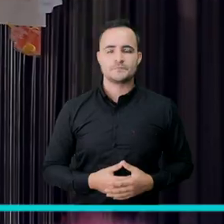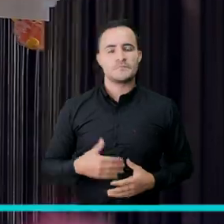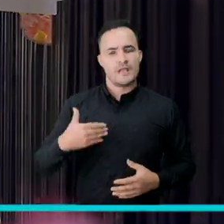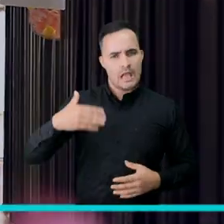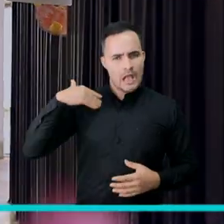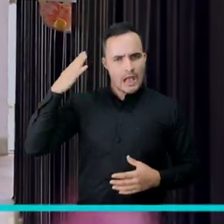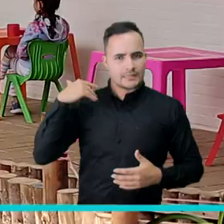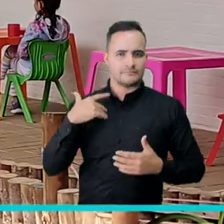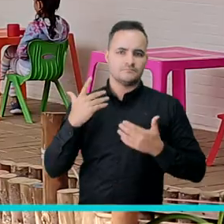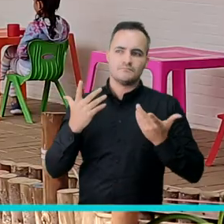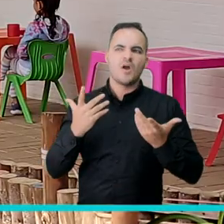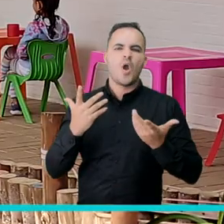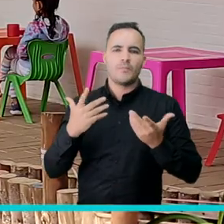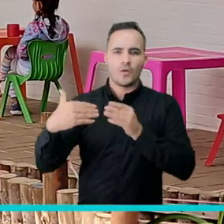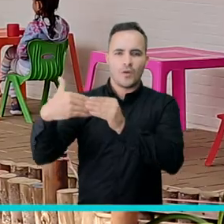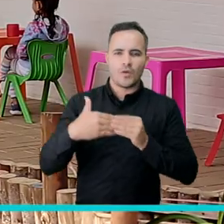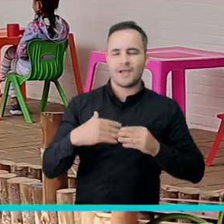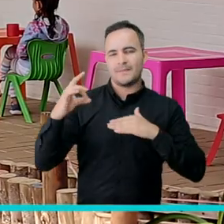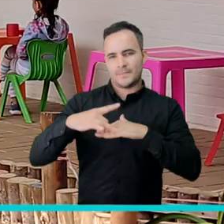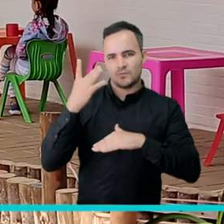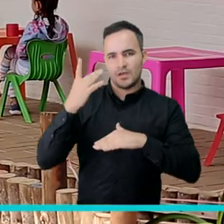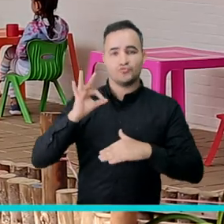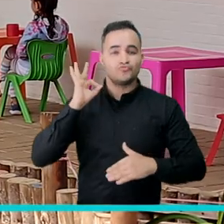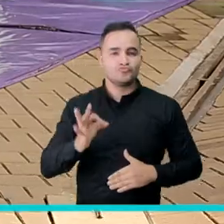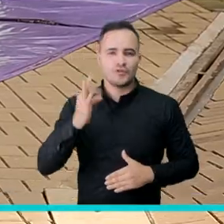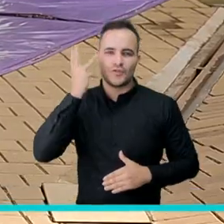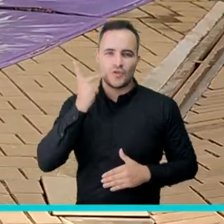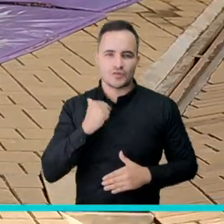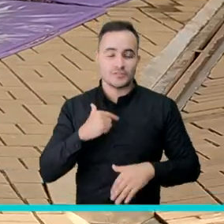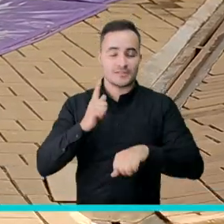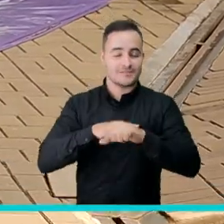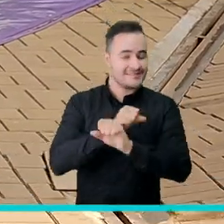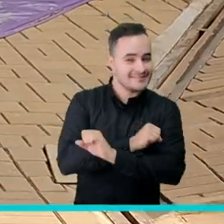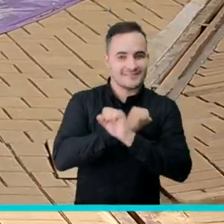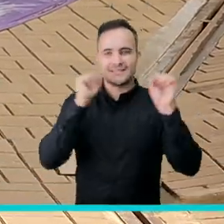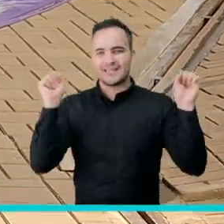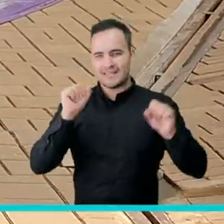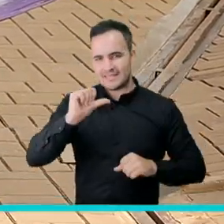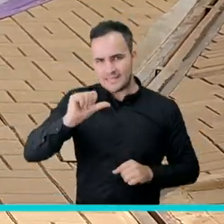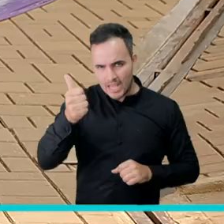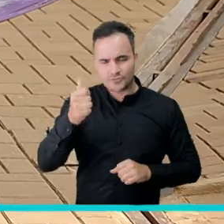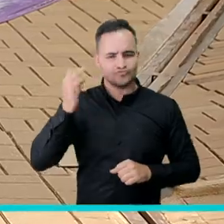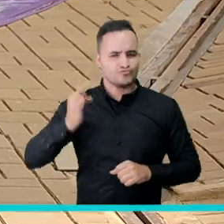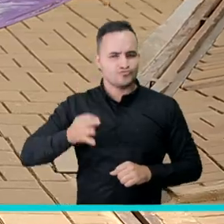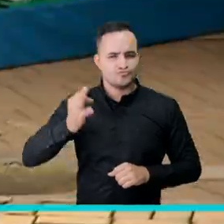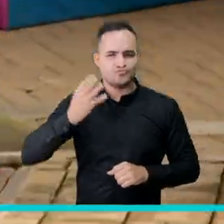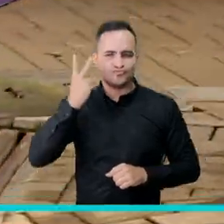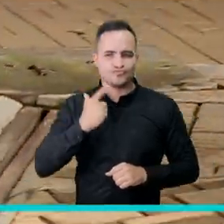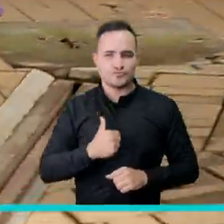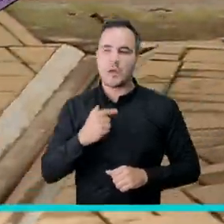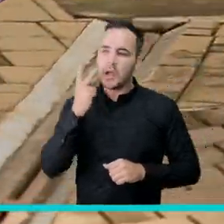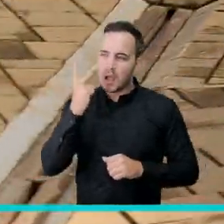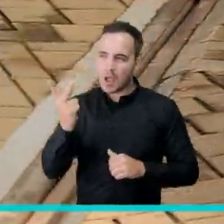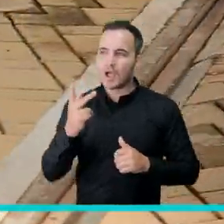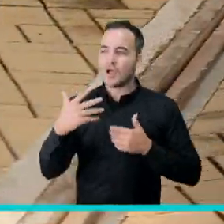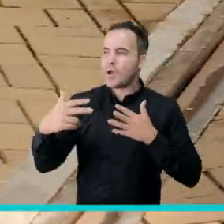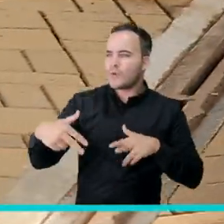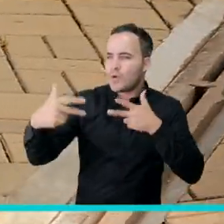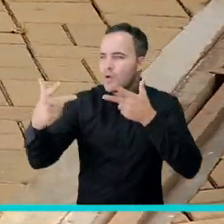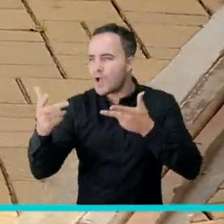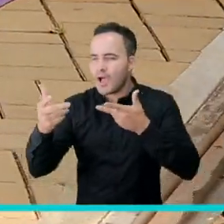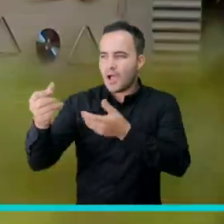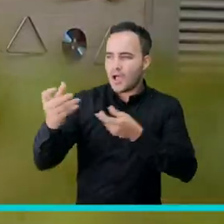Veníamos trabajando en la modalidad virtual. Teníamos clases todos los días a las 10 de la mañana. Eran experiencias